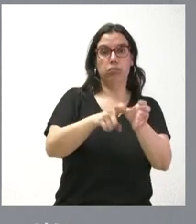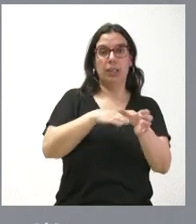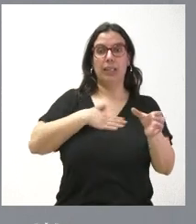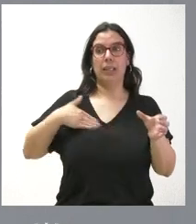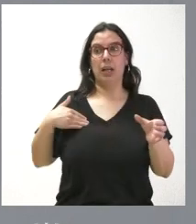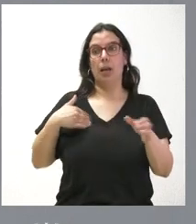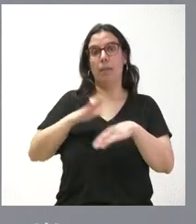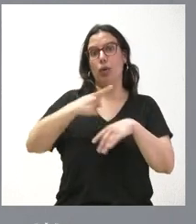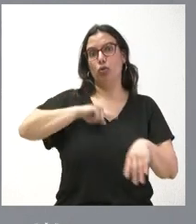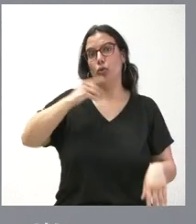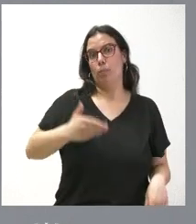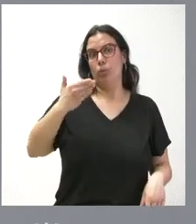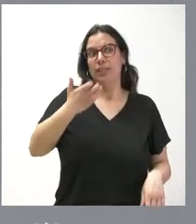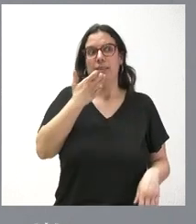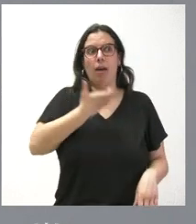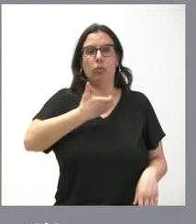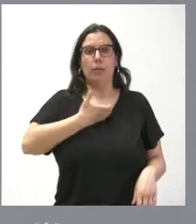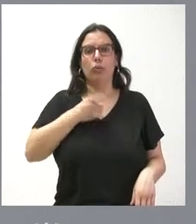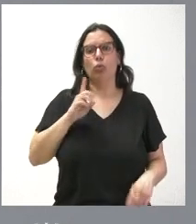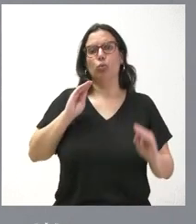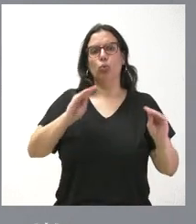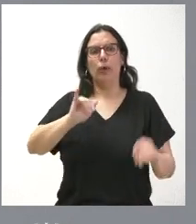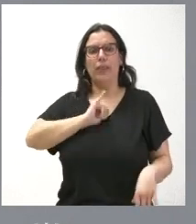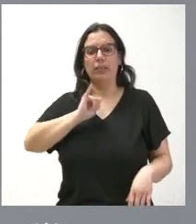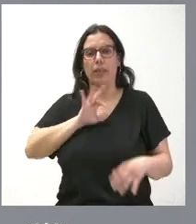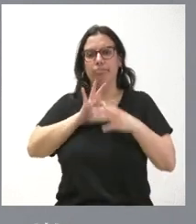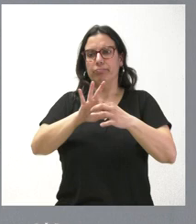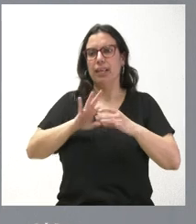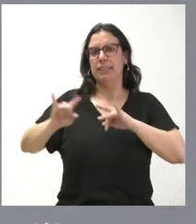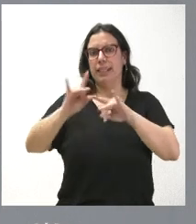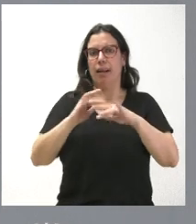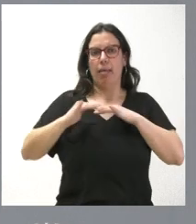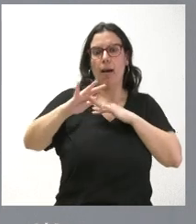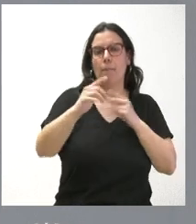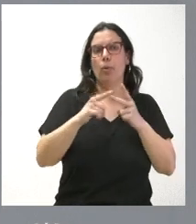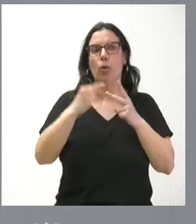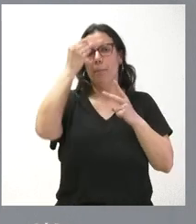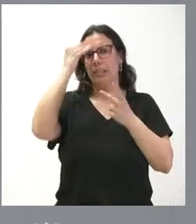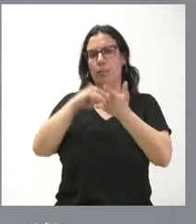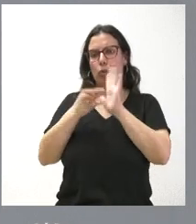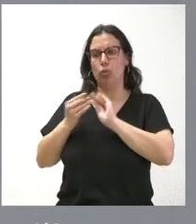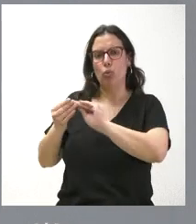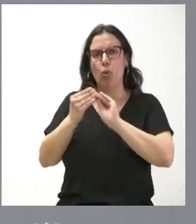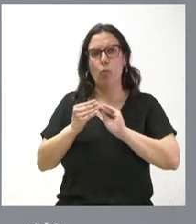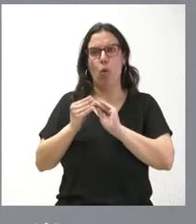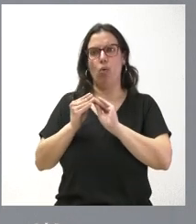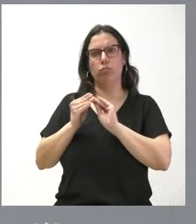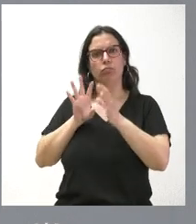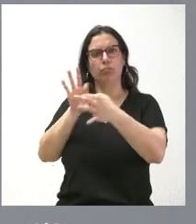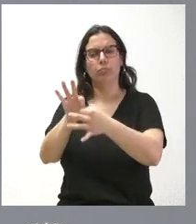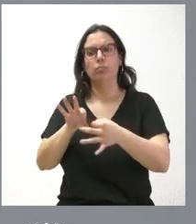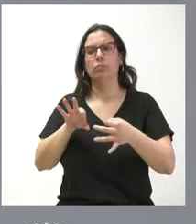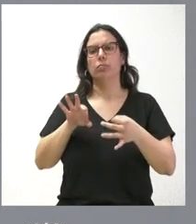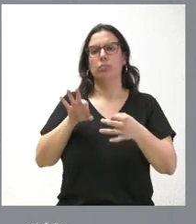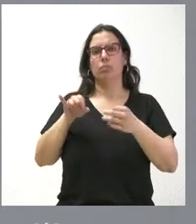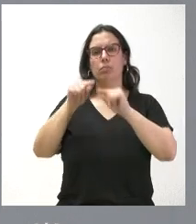algo muy relevante. Si un ayuntamiento tiene identidad de tierra de campos y cree que comparte un proyecto común con tierra de campos en